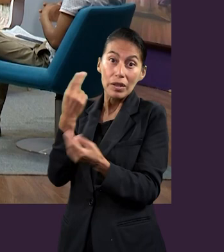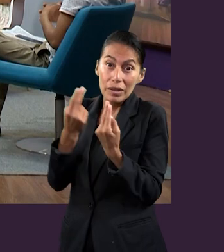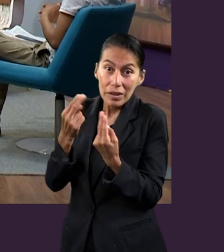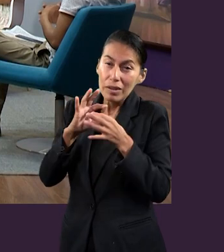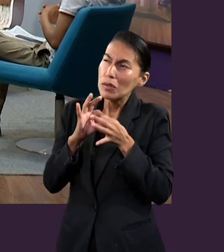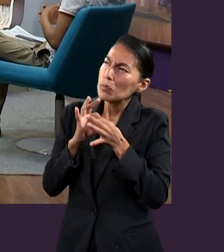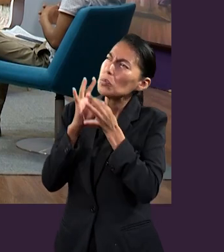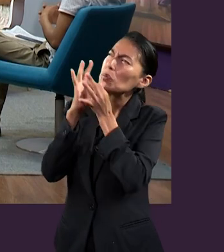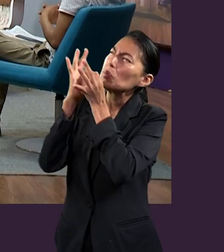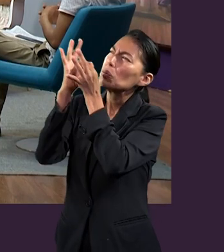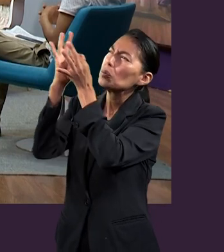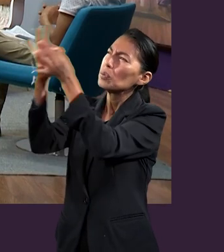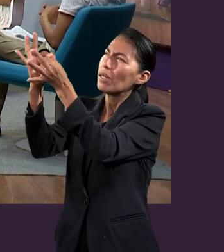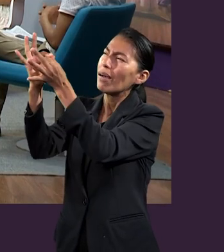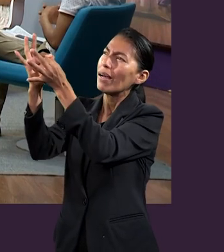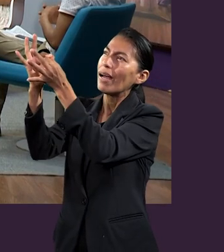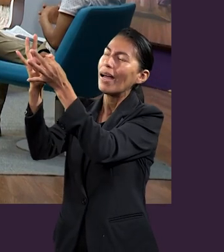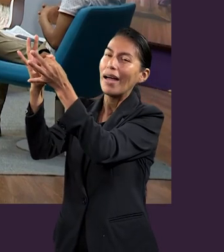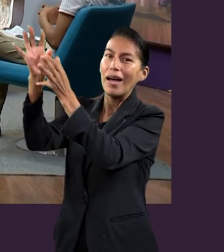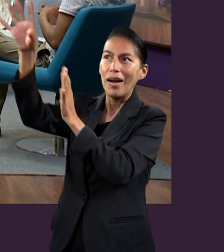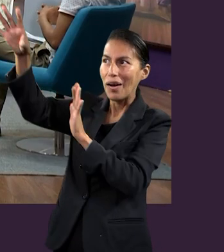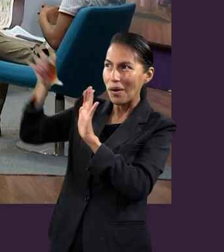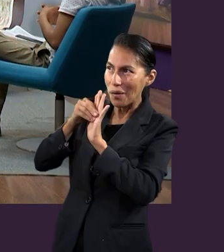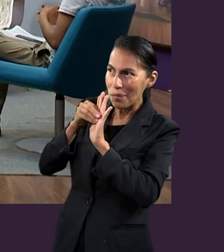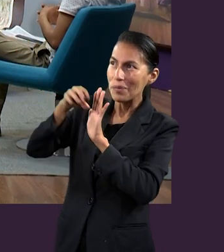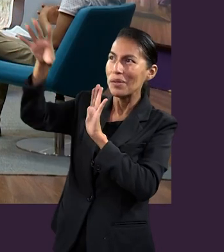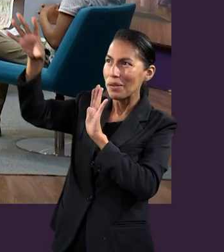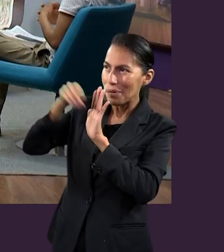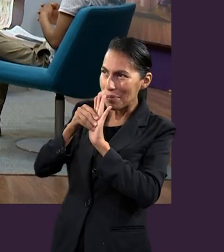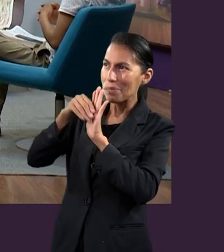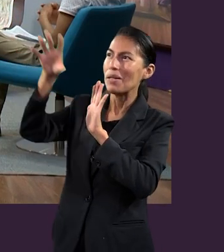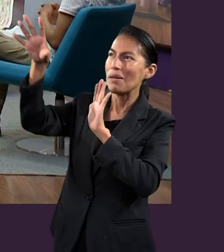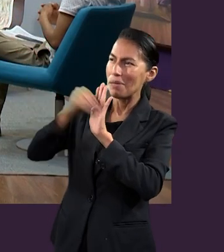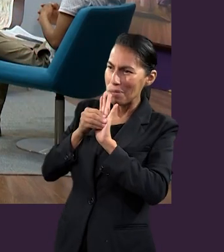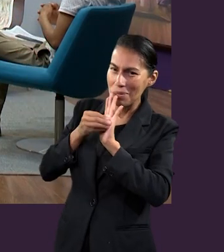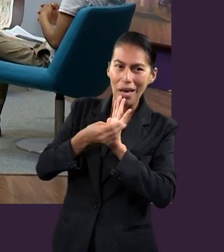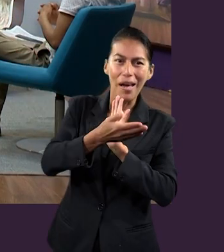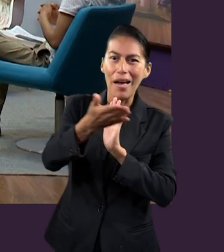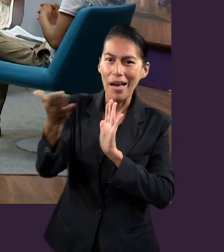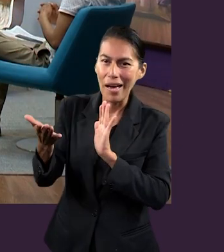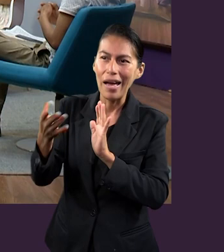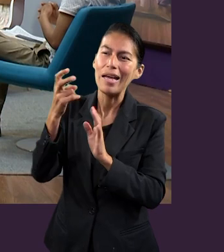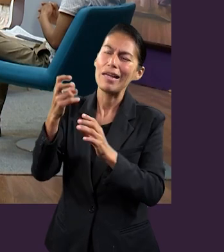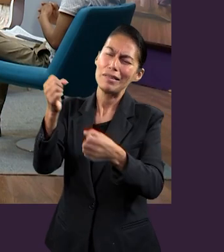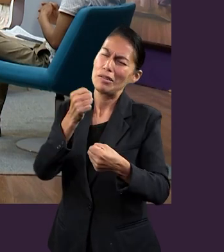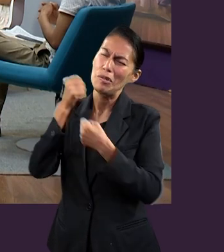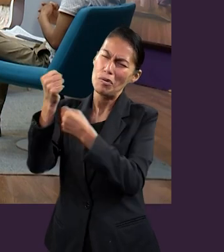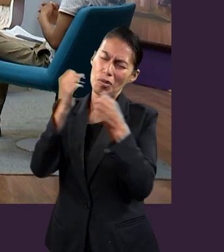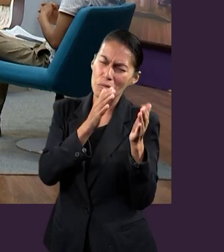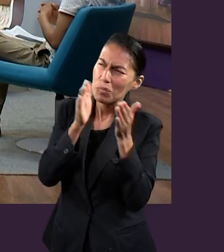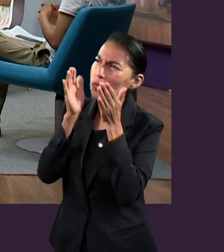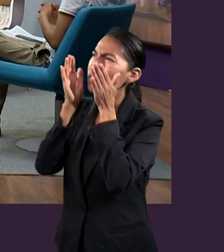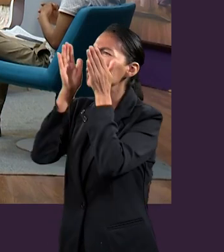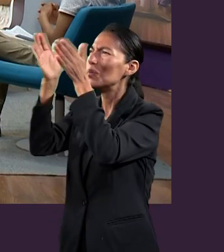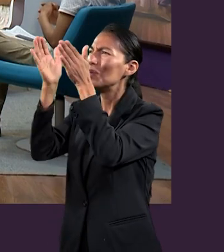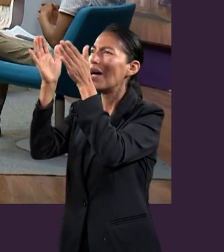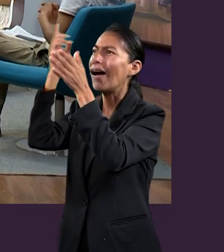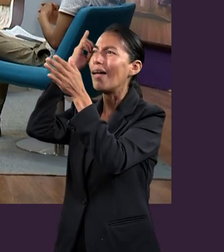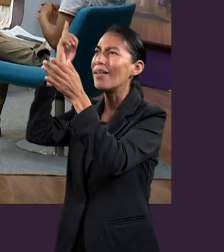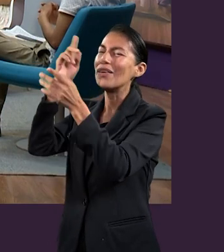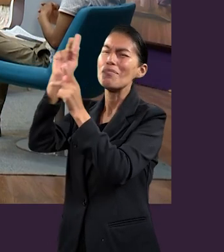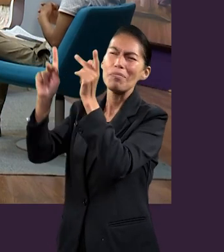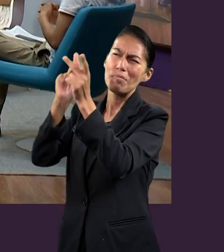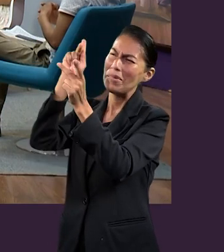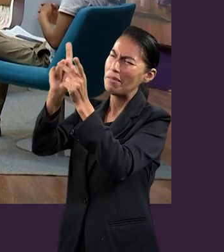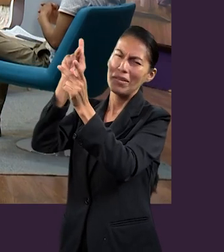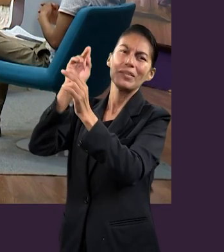interesante, porque si somos imitadores de Cristo, seguramente vamos a estar en el lugar donde Dios quiere que